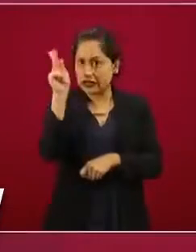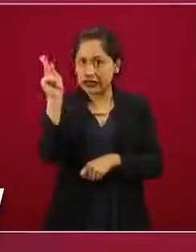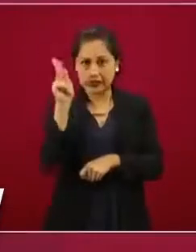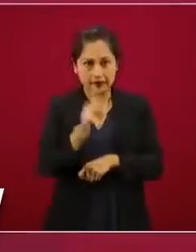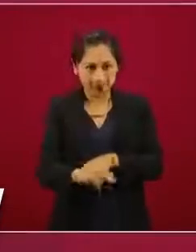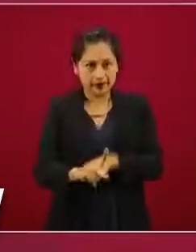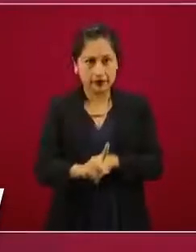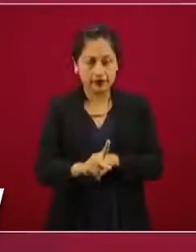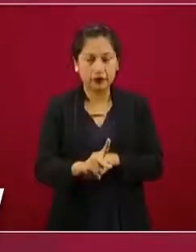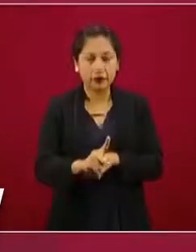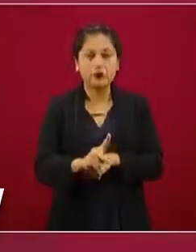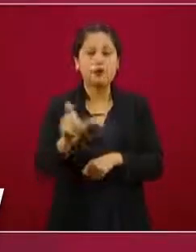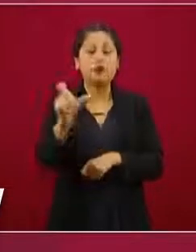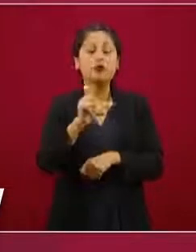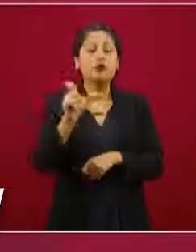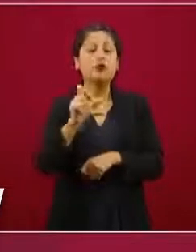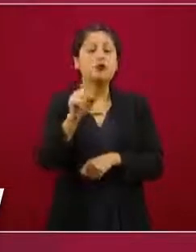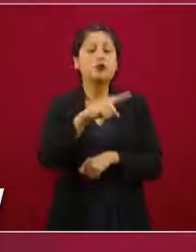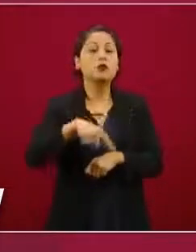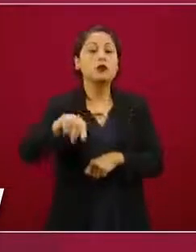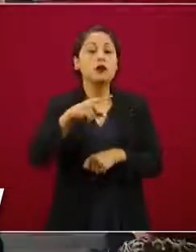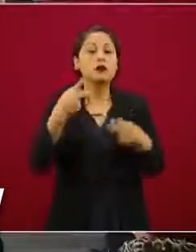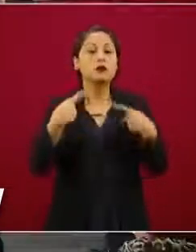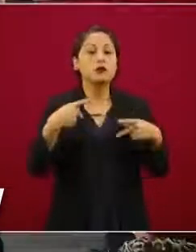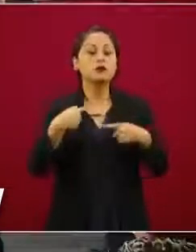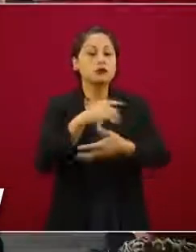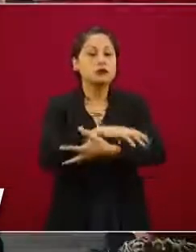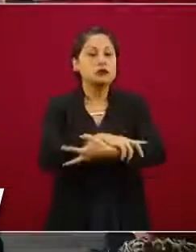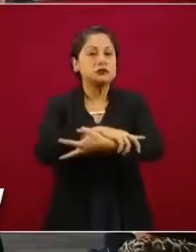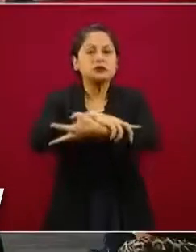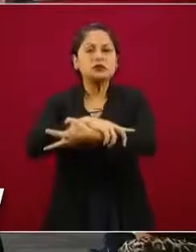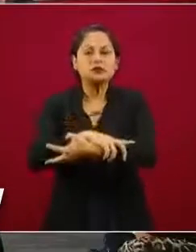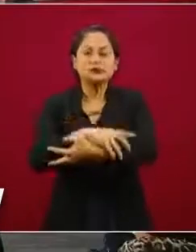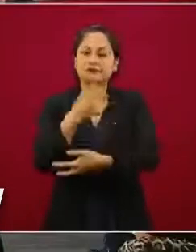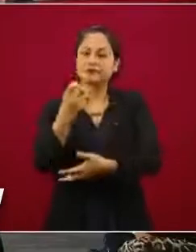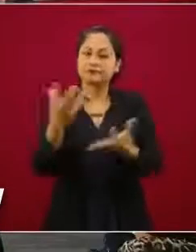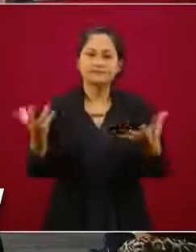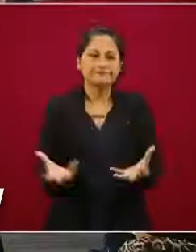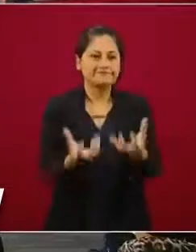solidaridad de México. Muchas gracias, muchas gracias, señor presidente.